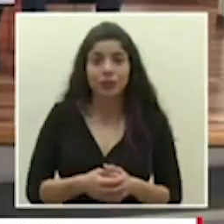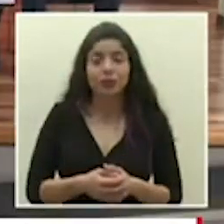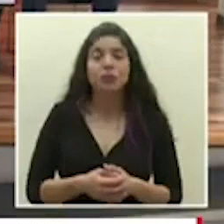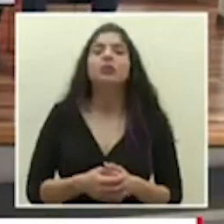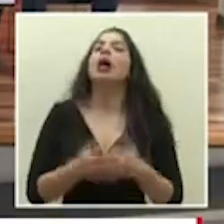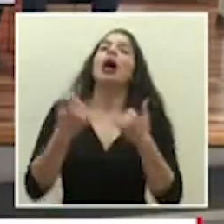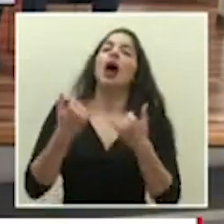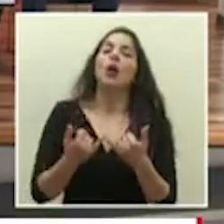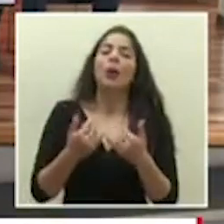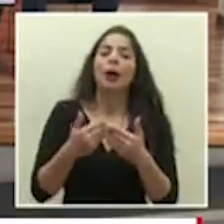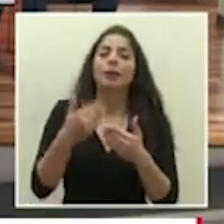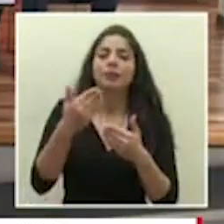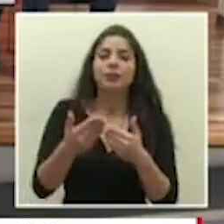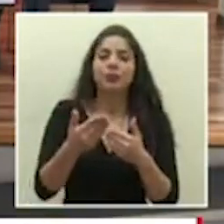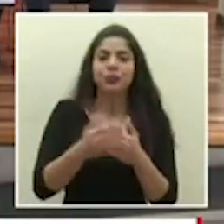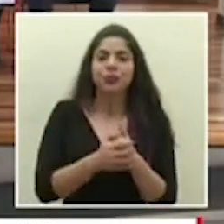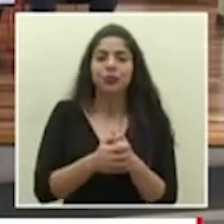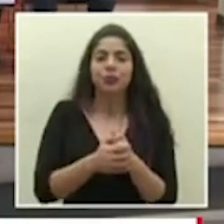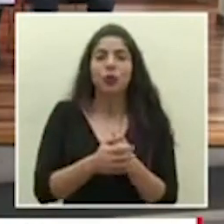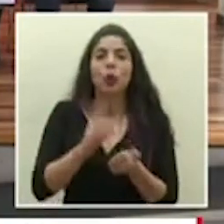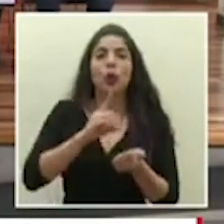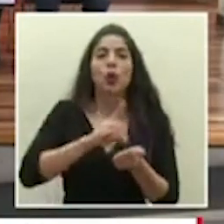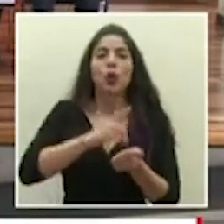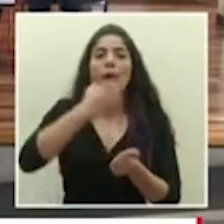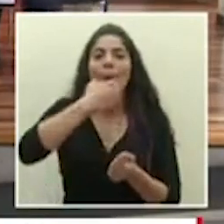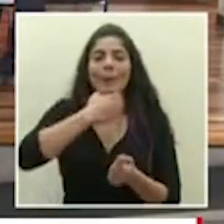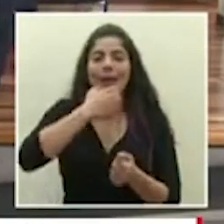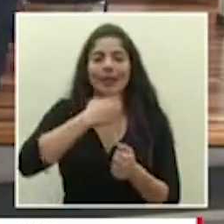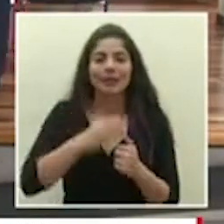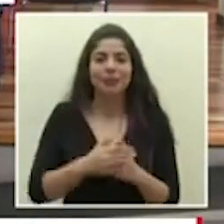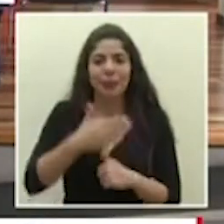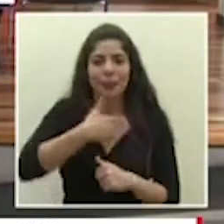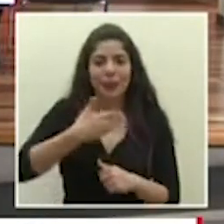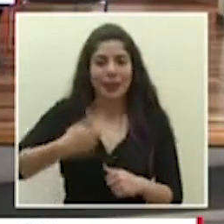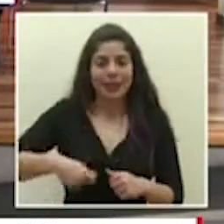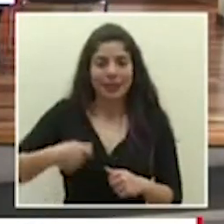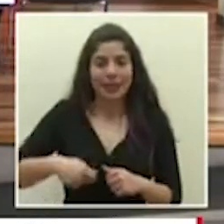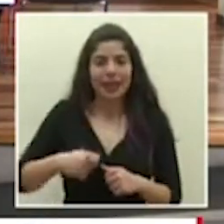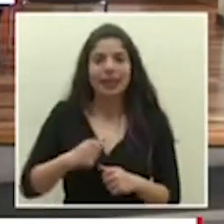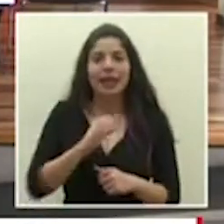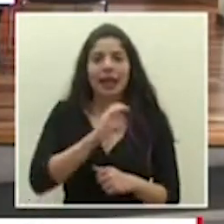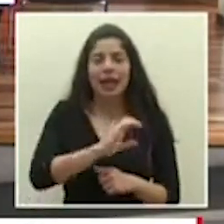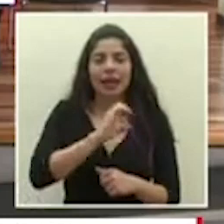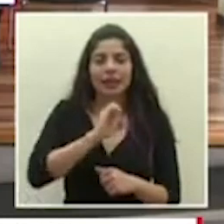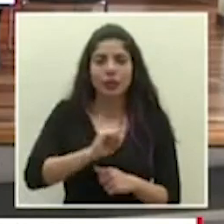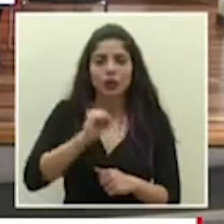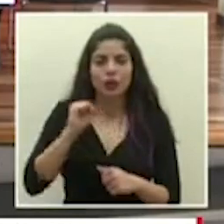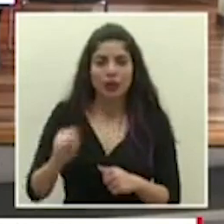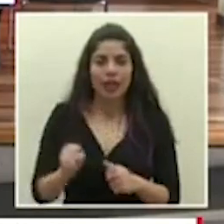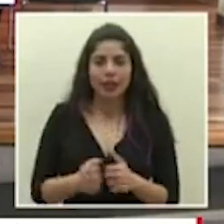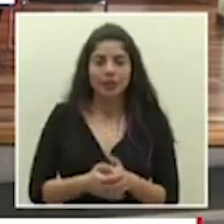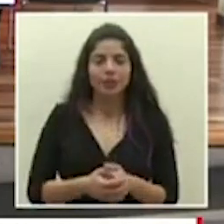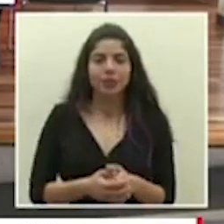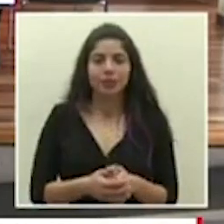continuamos con el doctor Román Macaya presidente ejecutivo de la caja costarricense seguro social